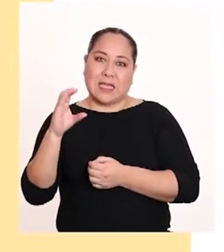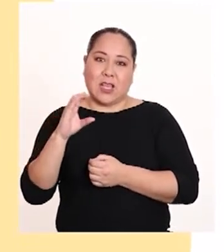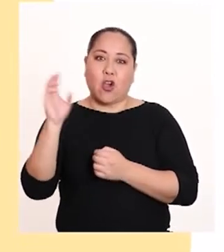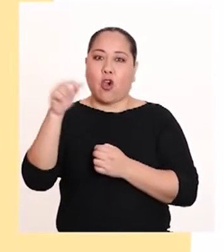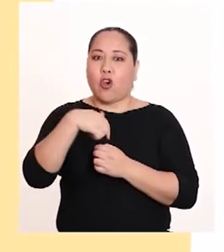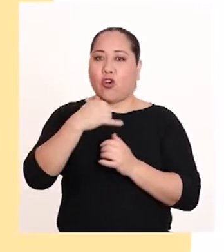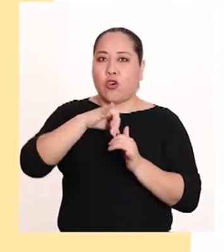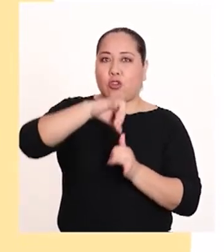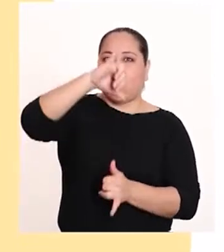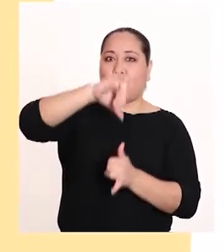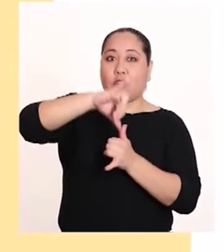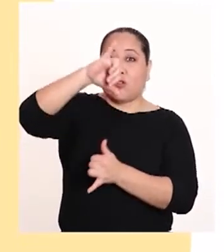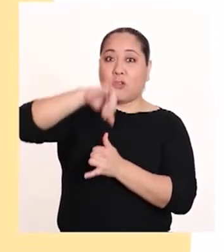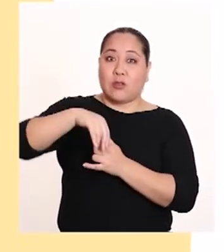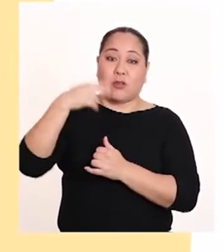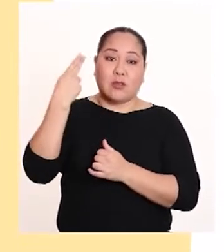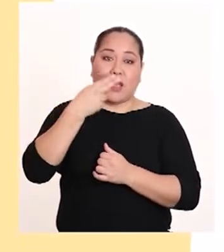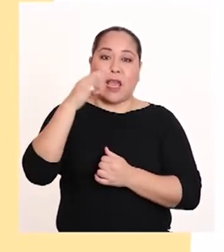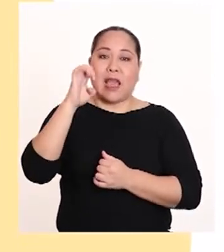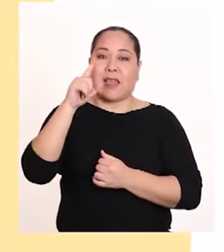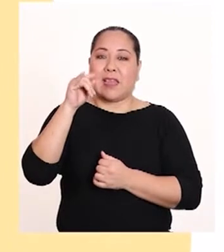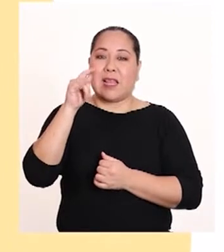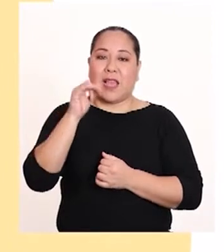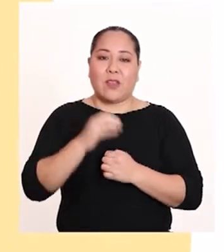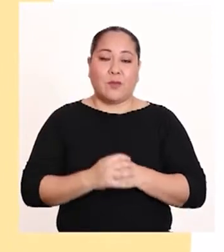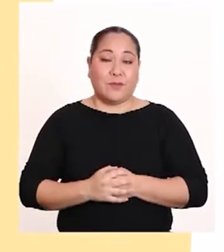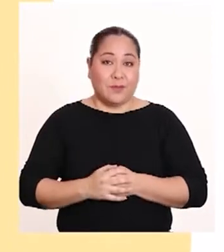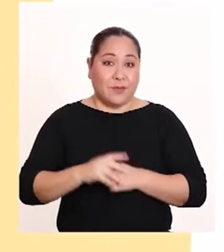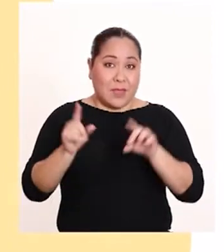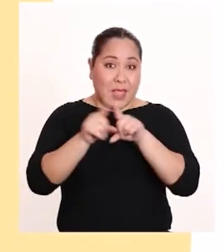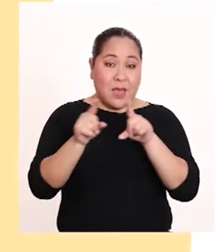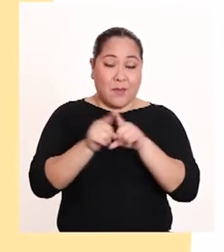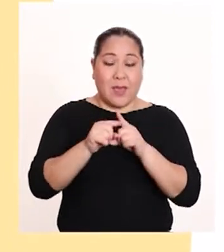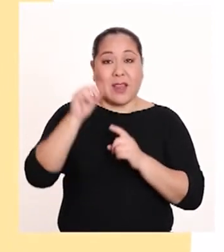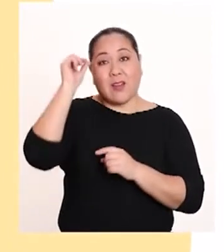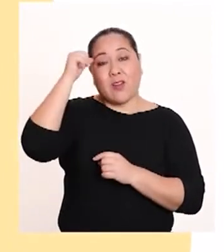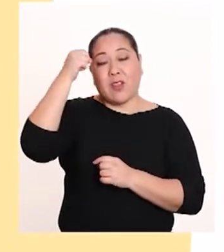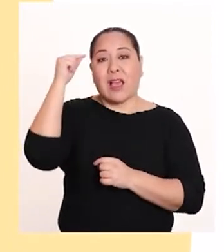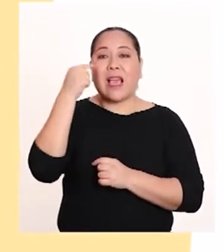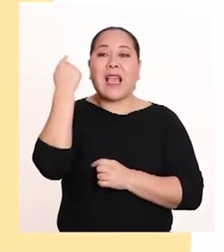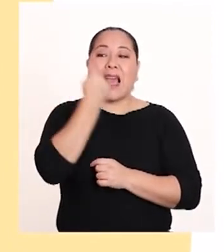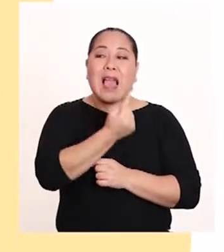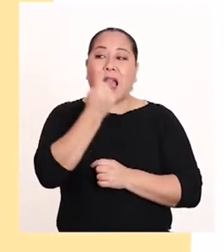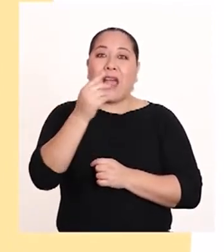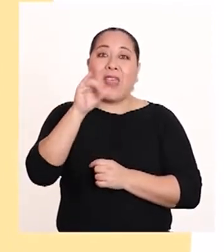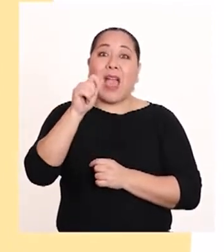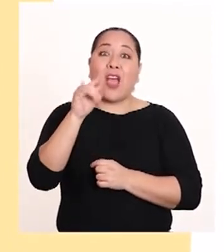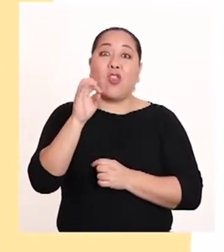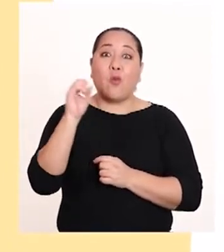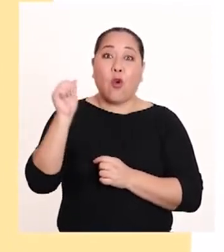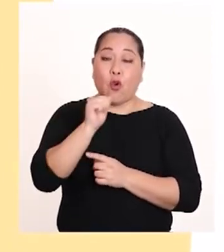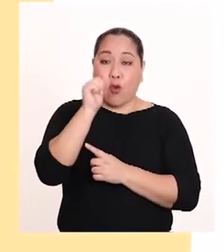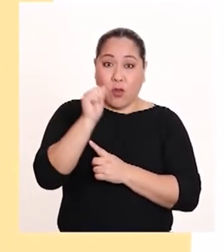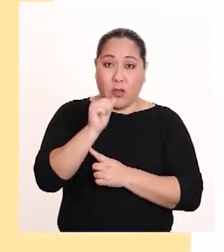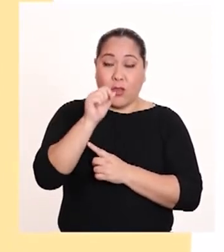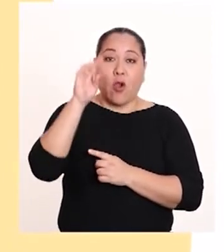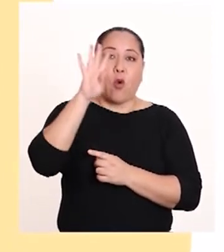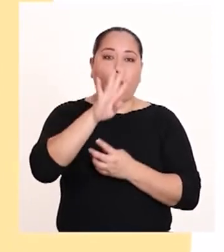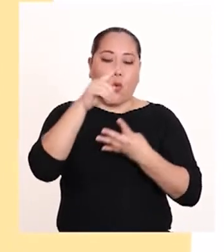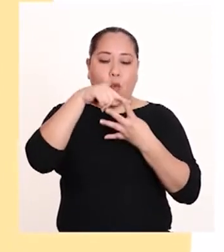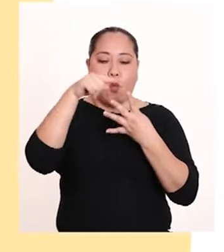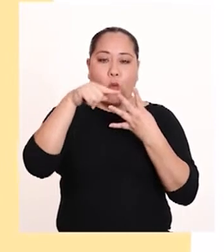con otras dos moléculas de etileno. También debemos recordar que cada átomo de carbono tiene cuatro